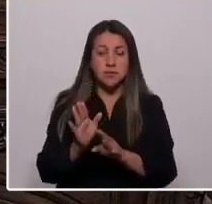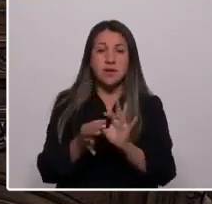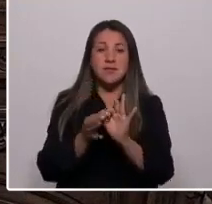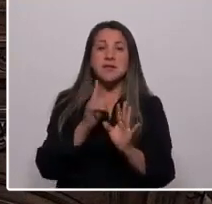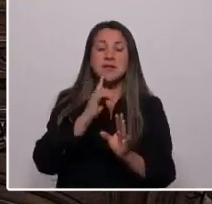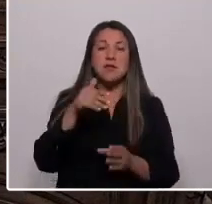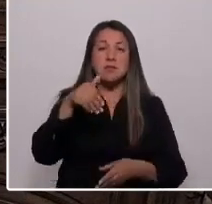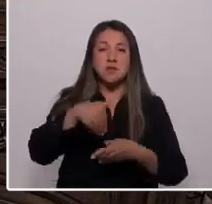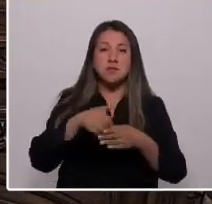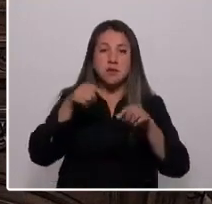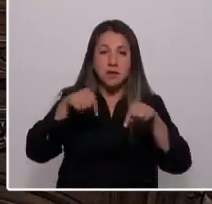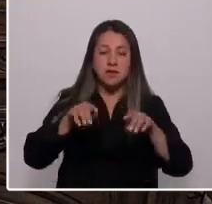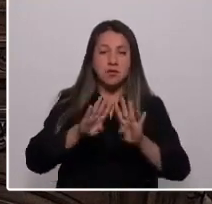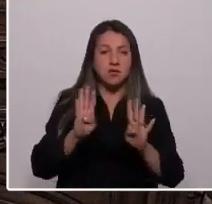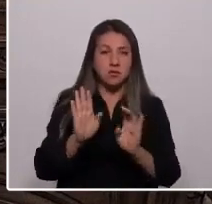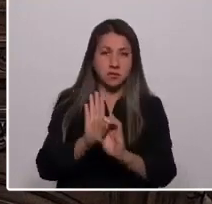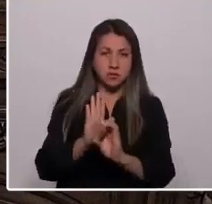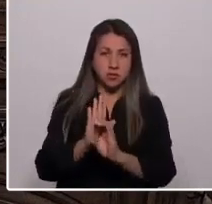Convención Constitucional.